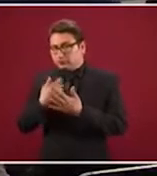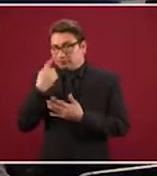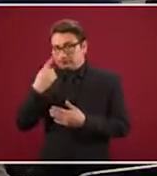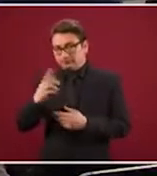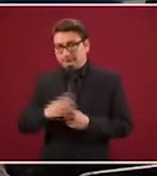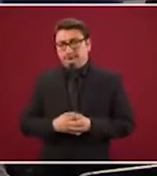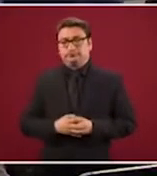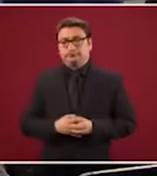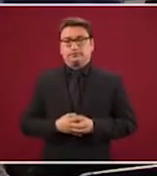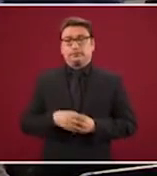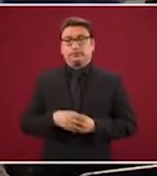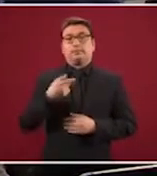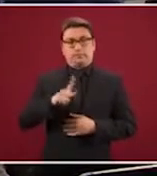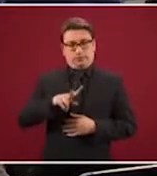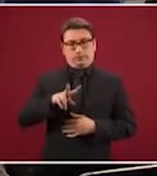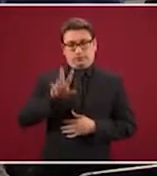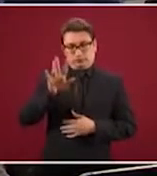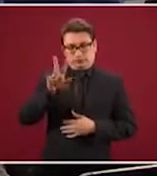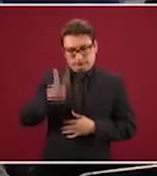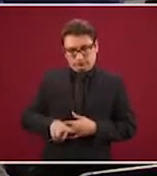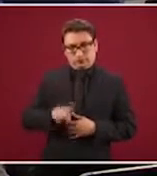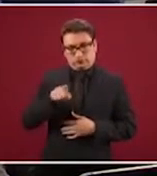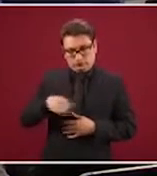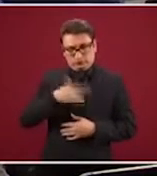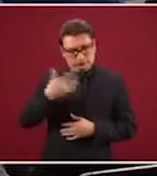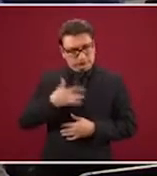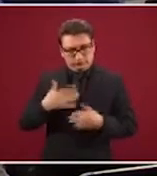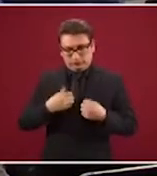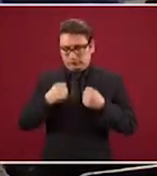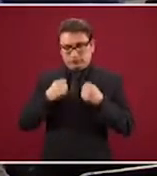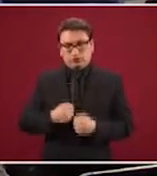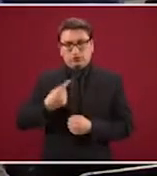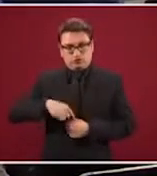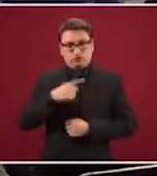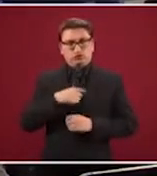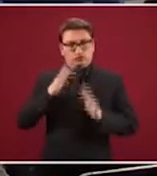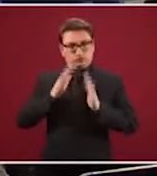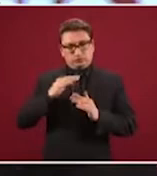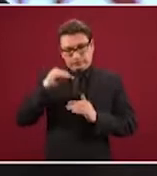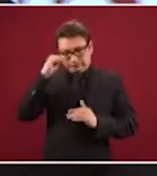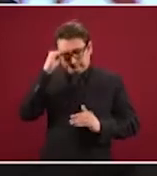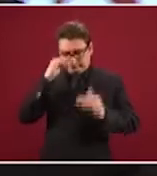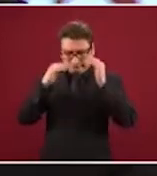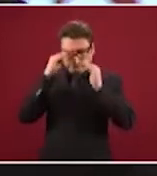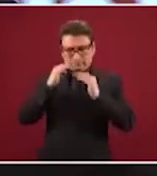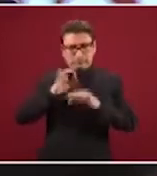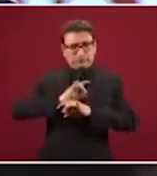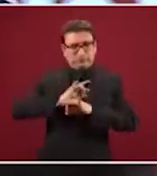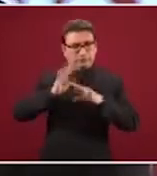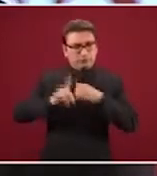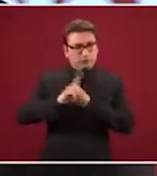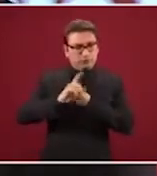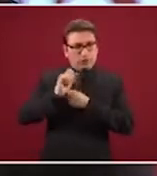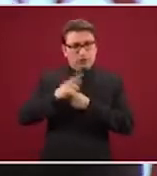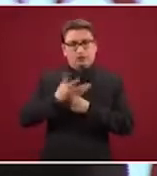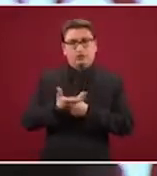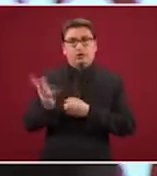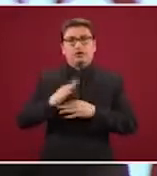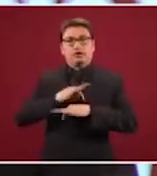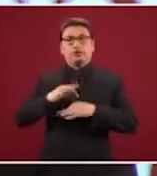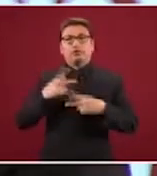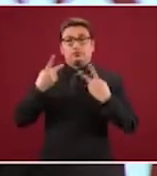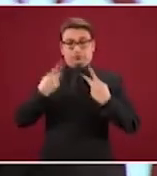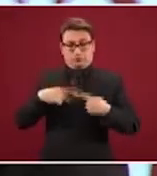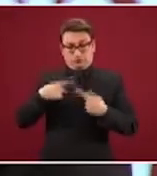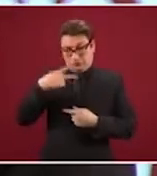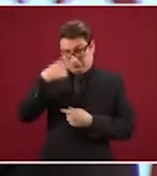Pero tenga usted por sentado que tenemos tomadas todas las previsiones para de ninguna manera dejar de cuidar a nuestros 10 mil